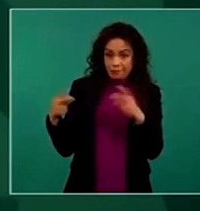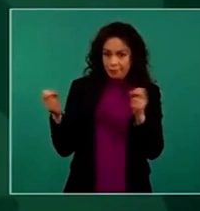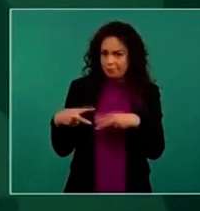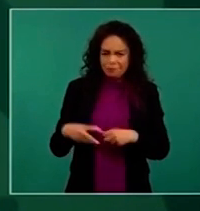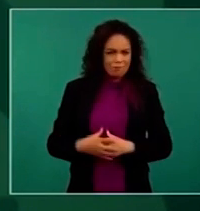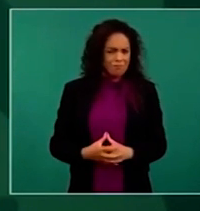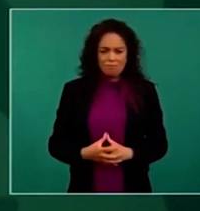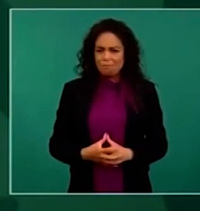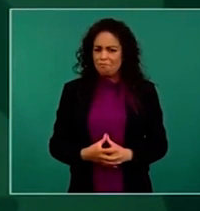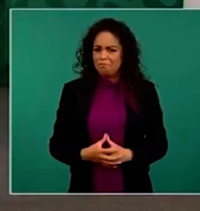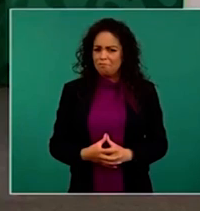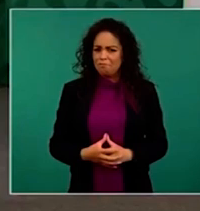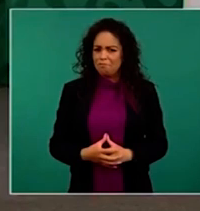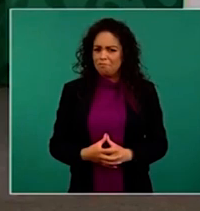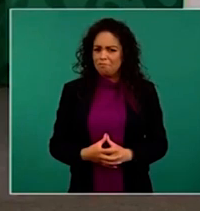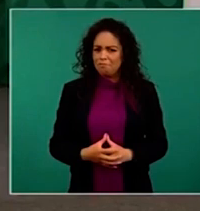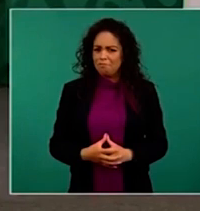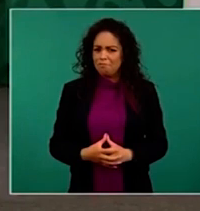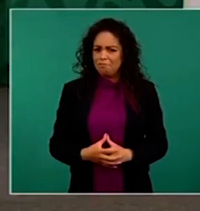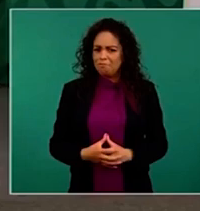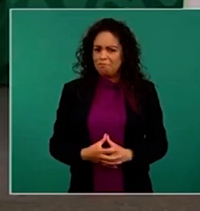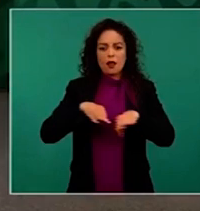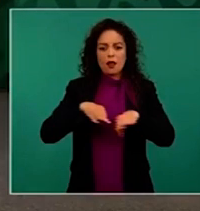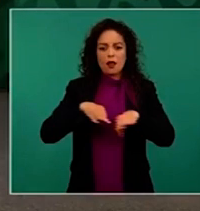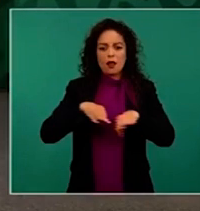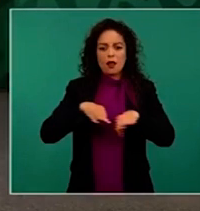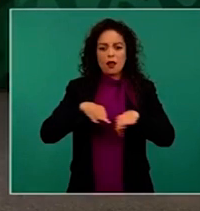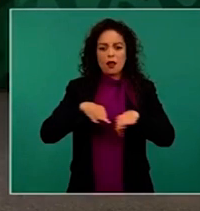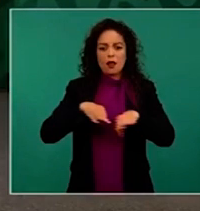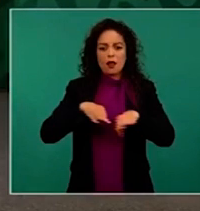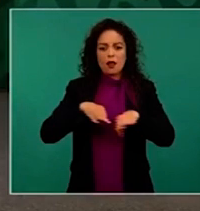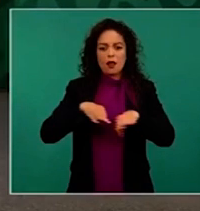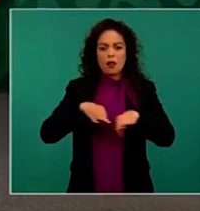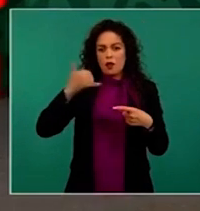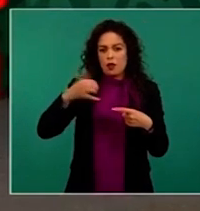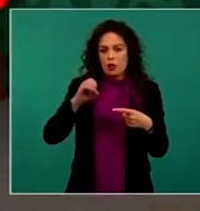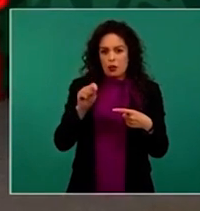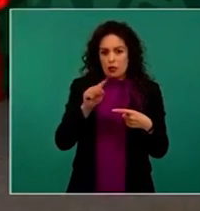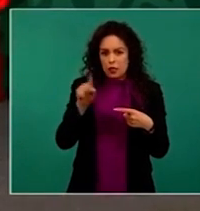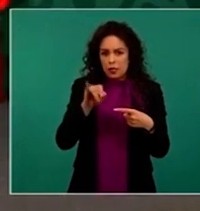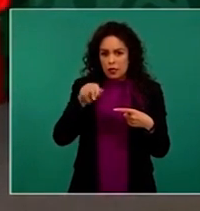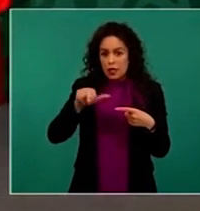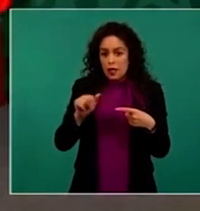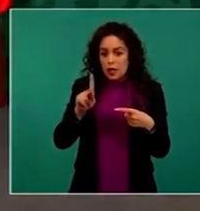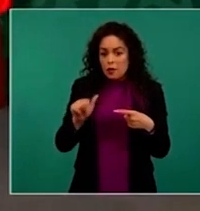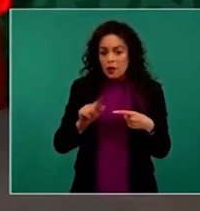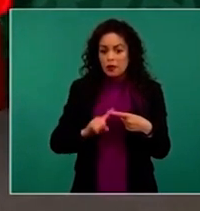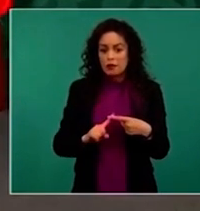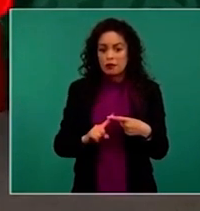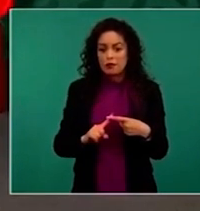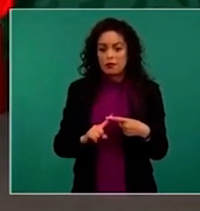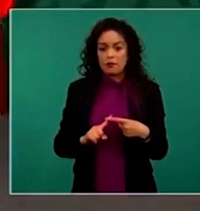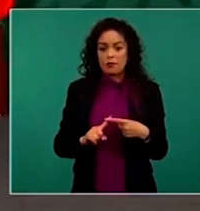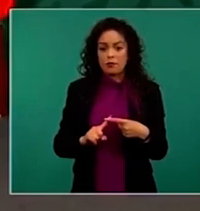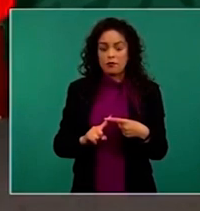Estamos trabajando juntos en lo de Ayotzinapa, porque eso es un asunto